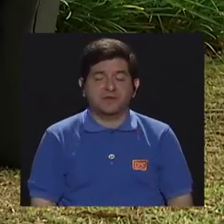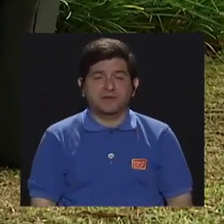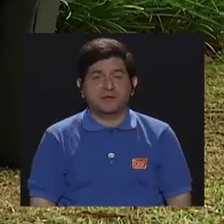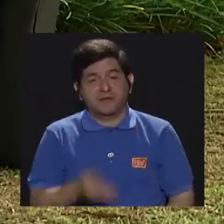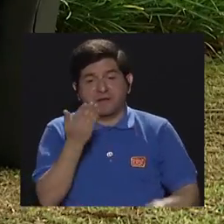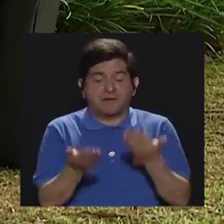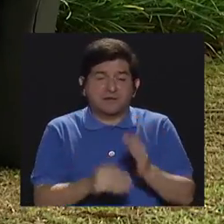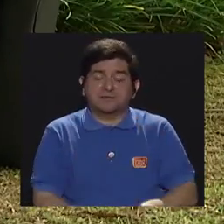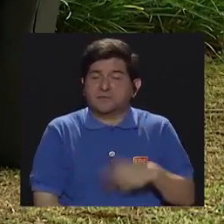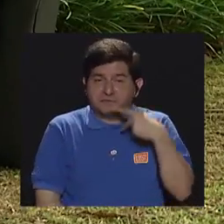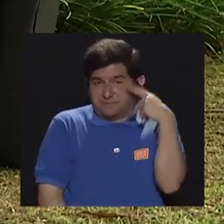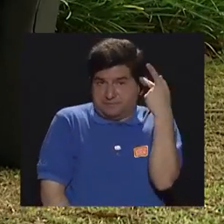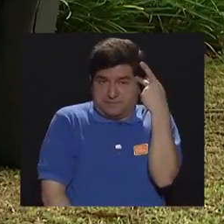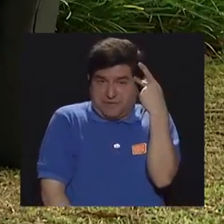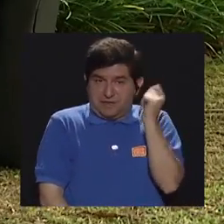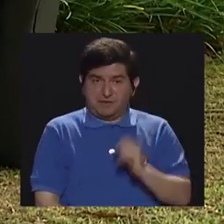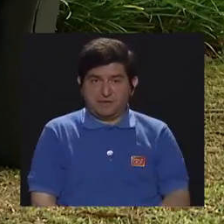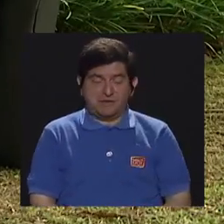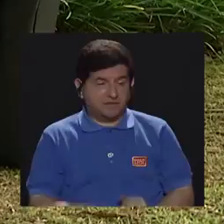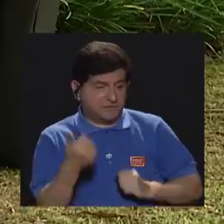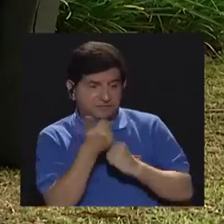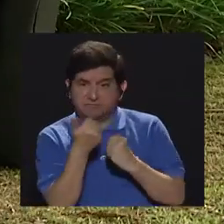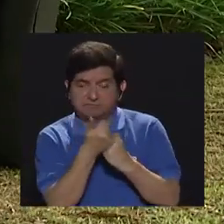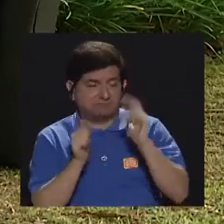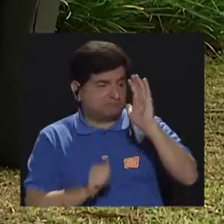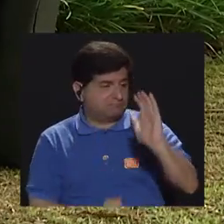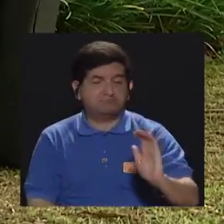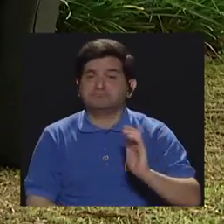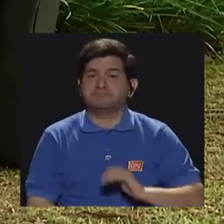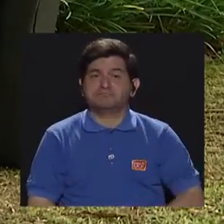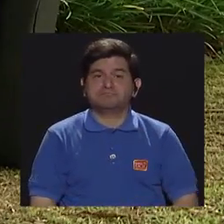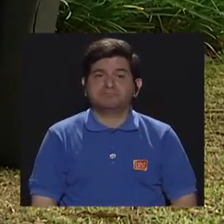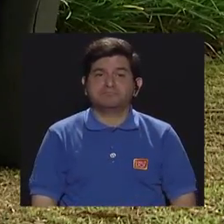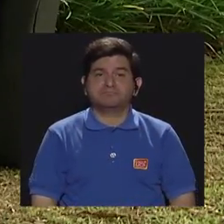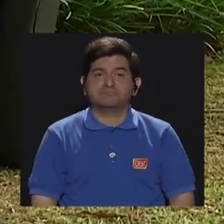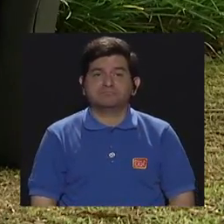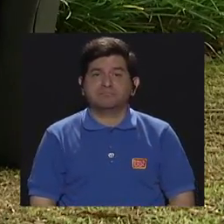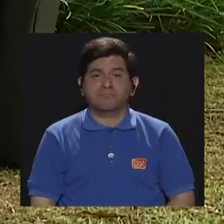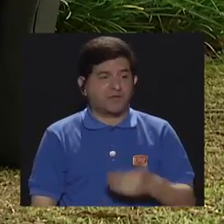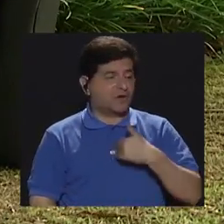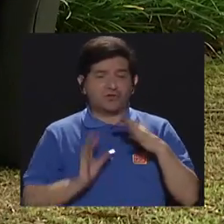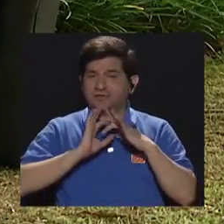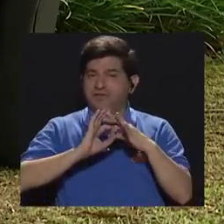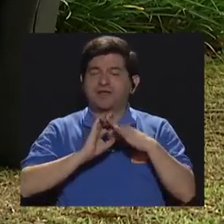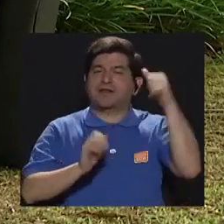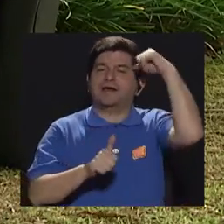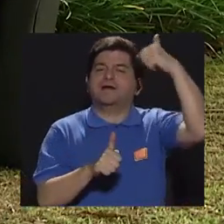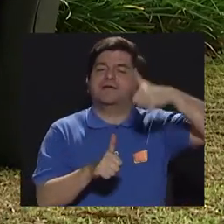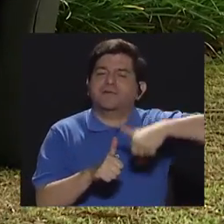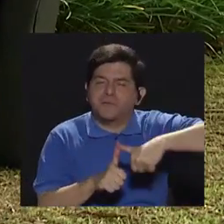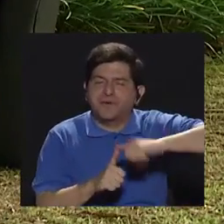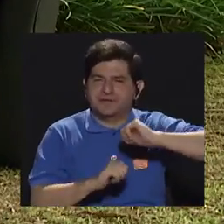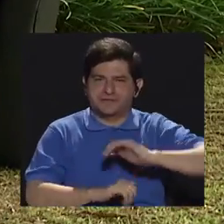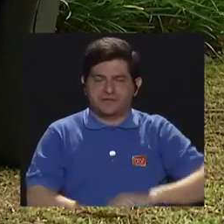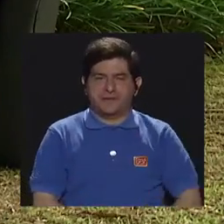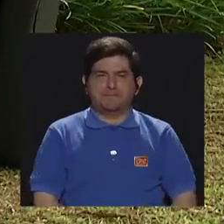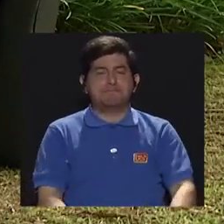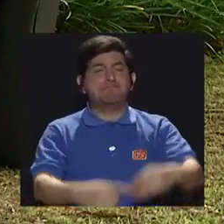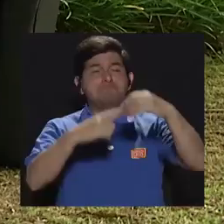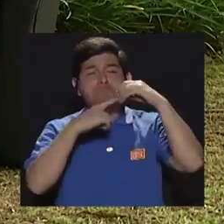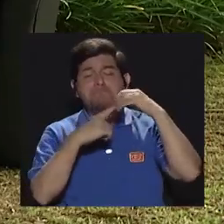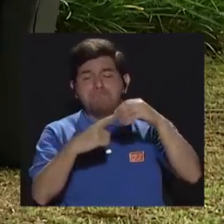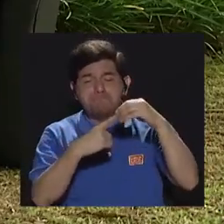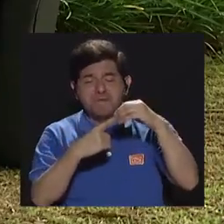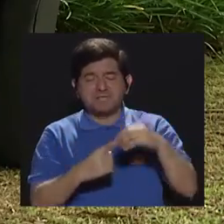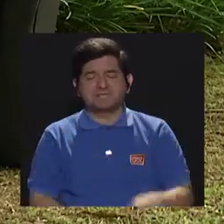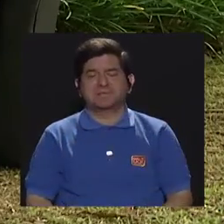padre de familia realmente no está apoyando al niño, ¿verdad? No tiene esa relación porque acordémonos que el principal